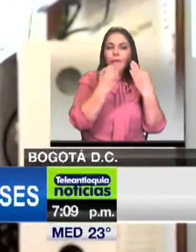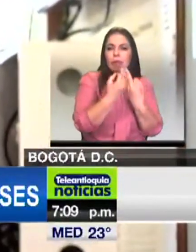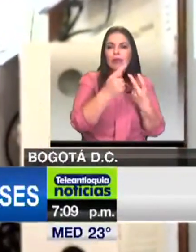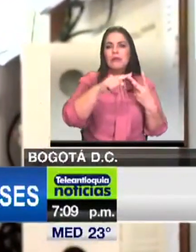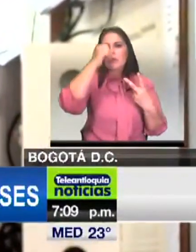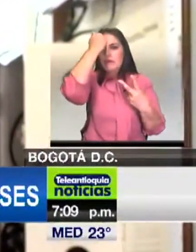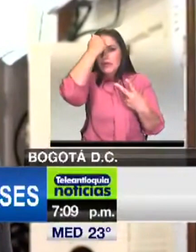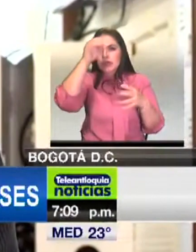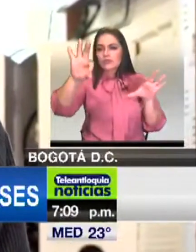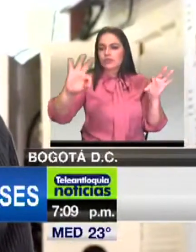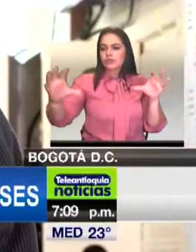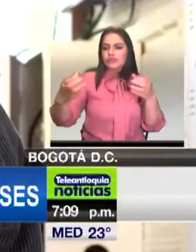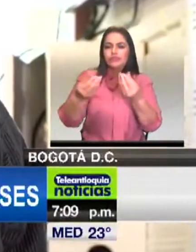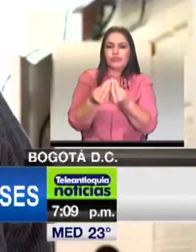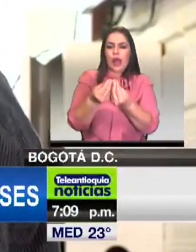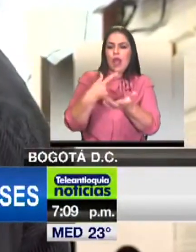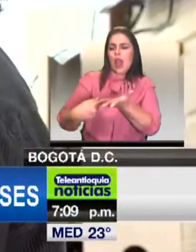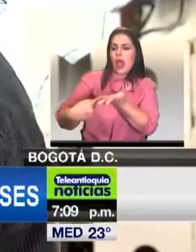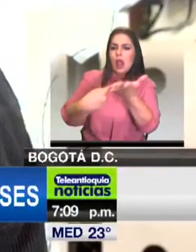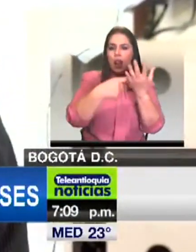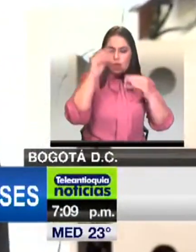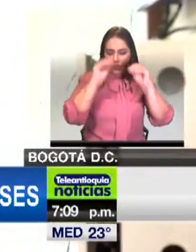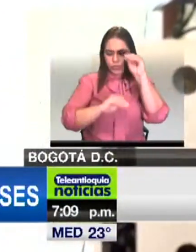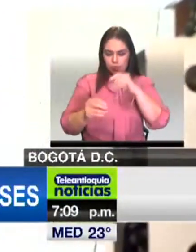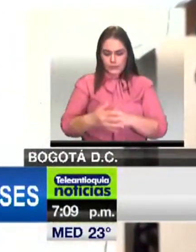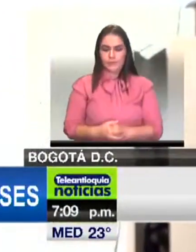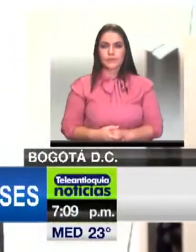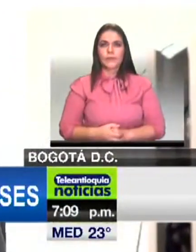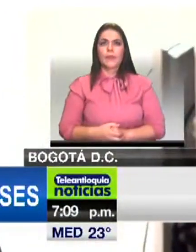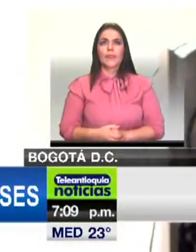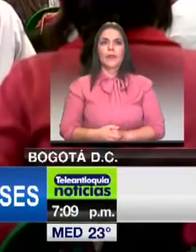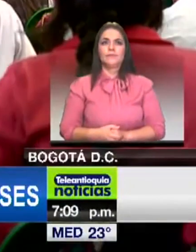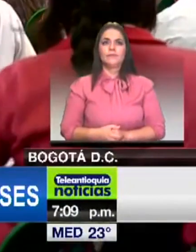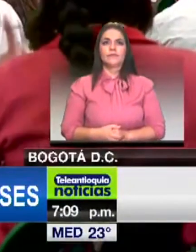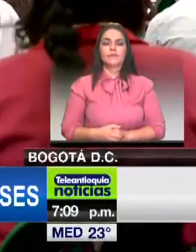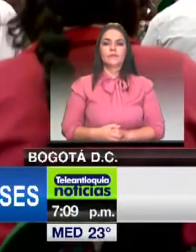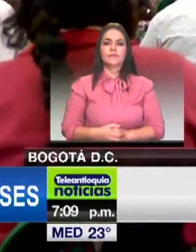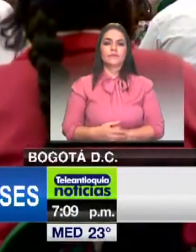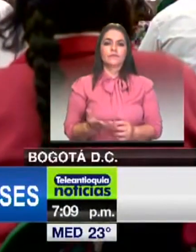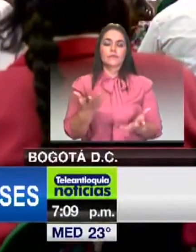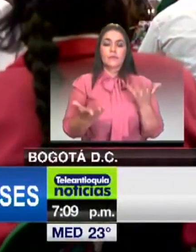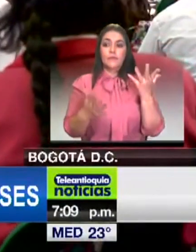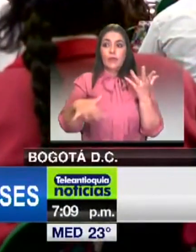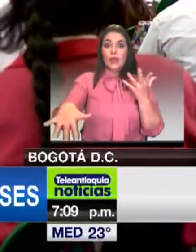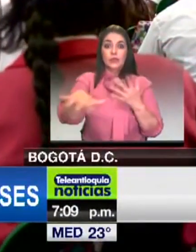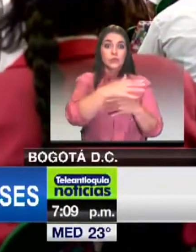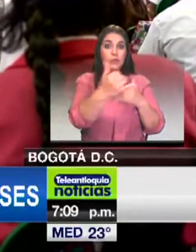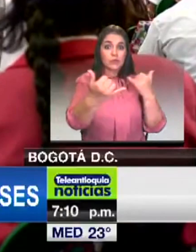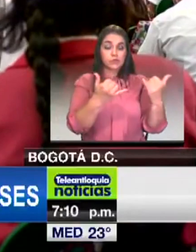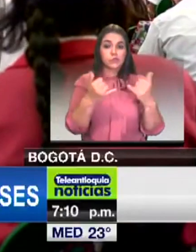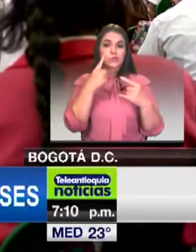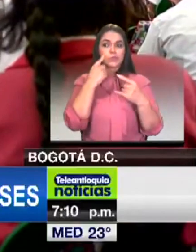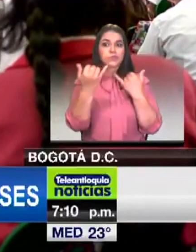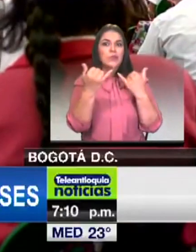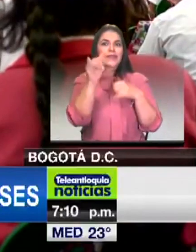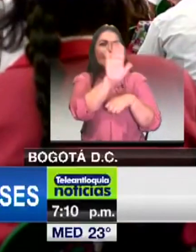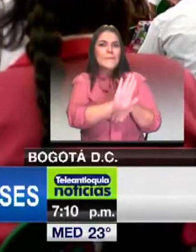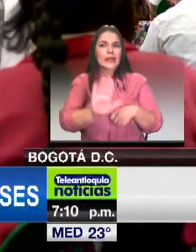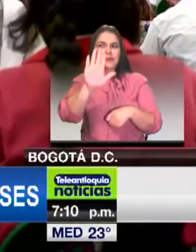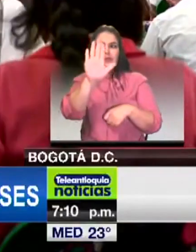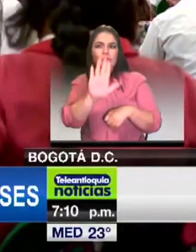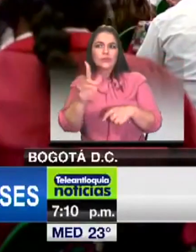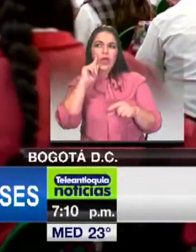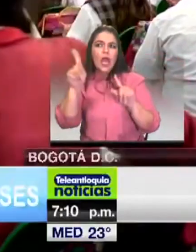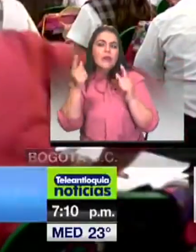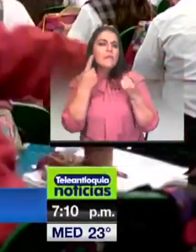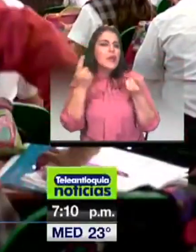Cada departamento debe tomar la decisión de retornar a la educación presencial de acuerdo a la realidad del COVID-19 en el territorio donde esté